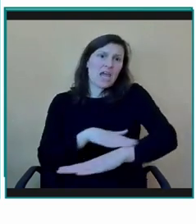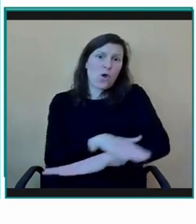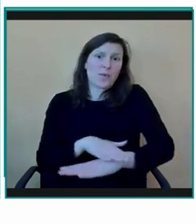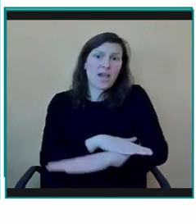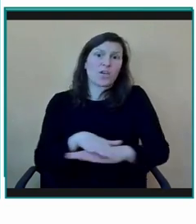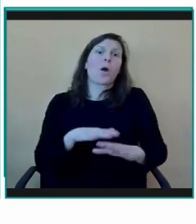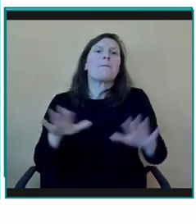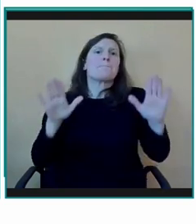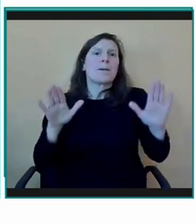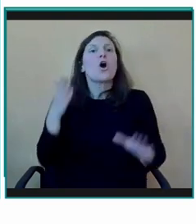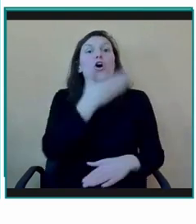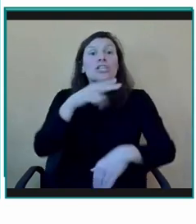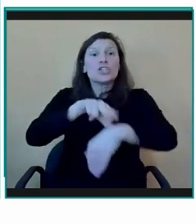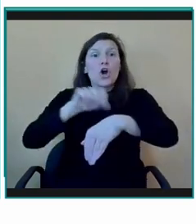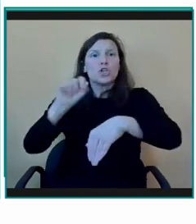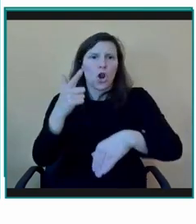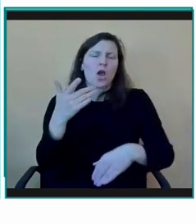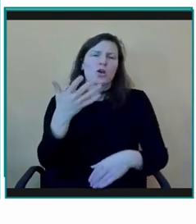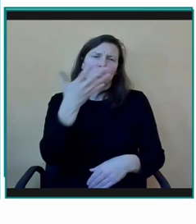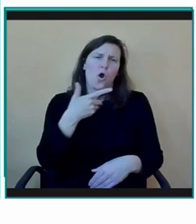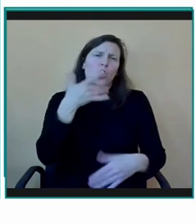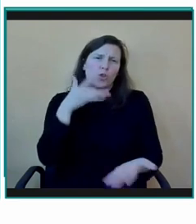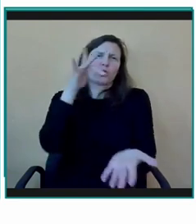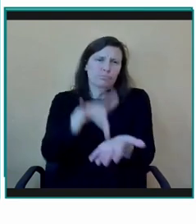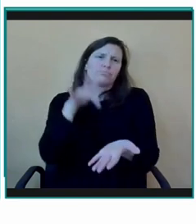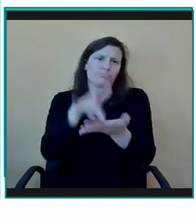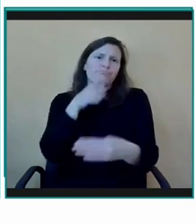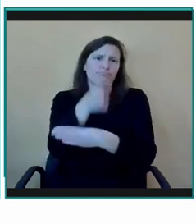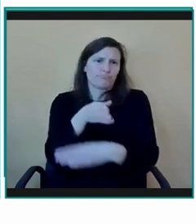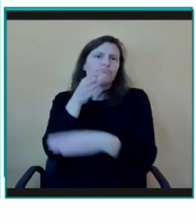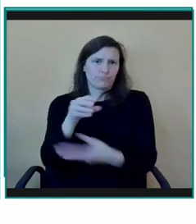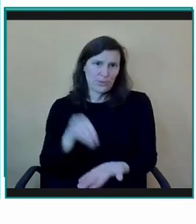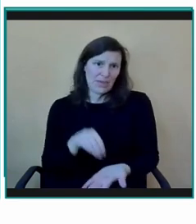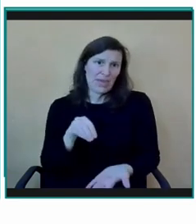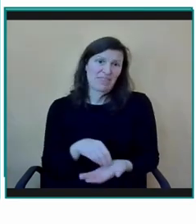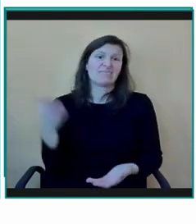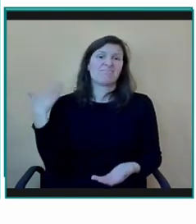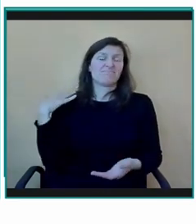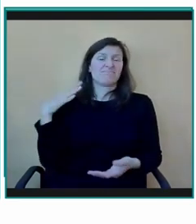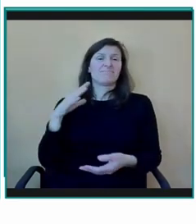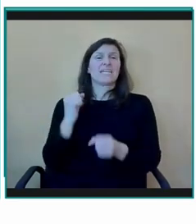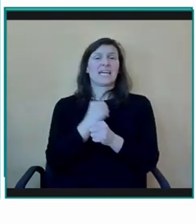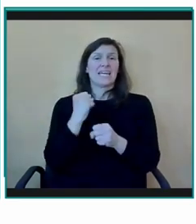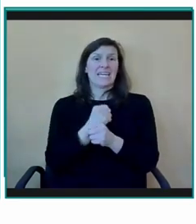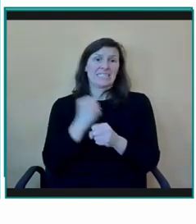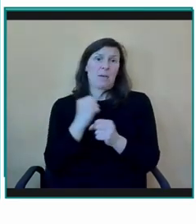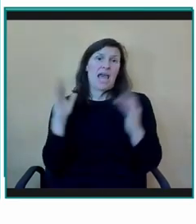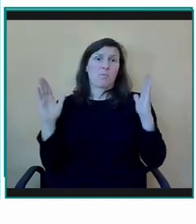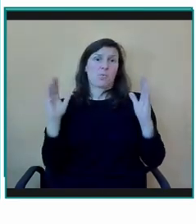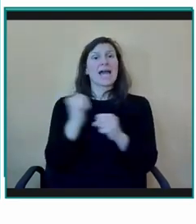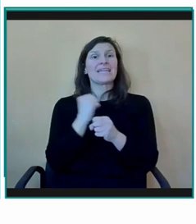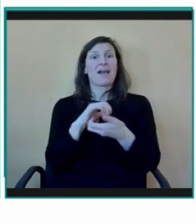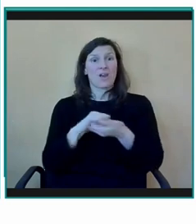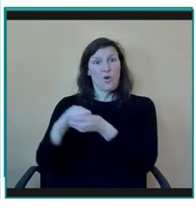he ido muchas veces a visitarlo, como ha dicho Gerardo cuando estaba en la Confederación y me gusta mucho